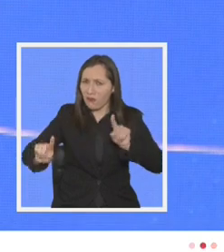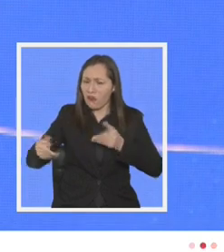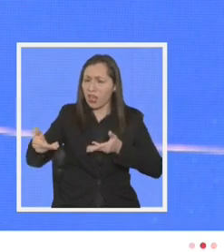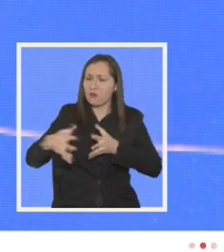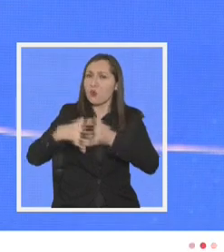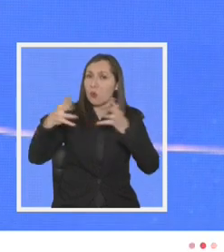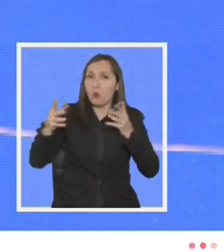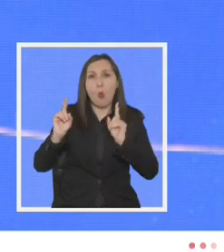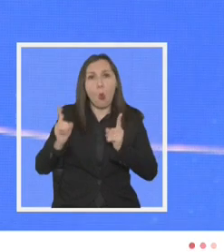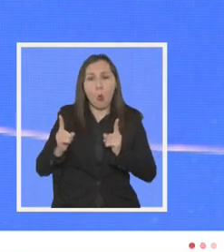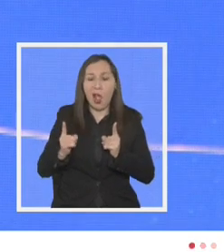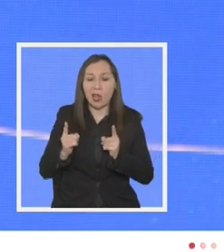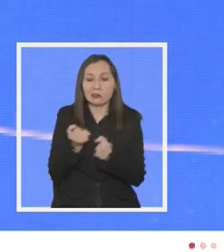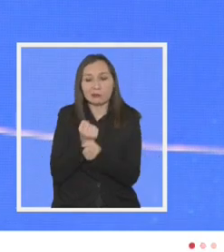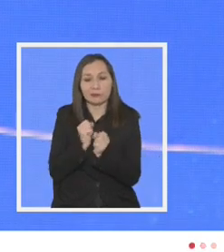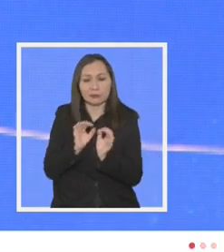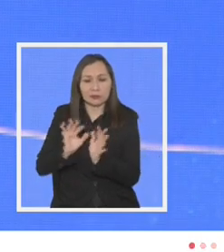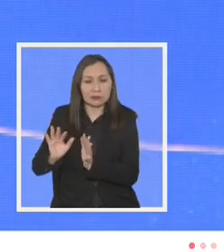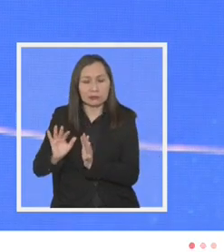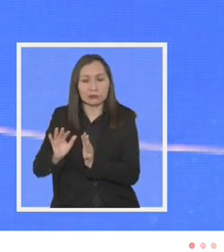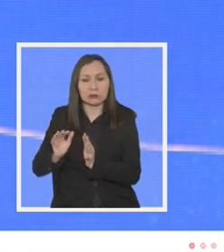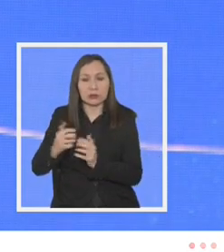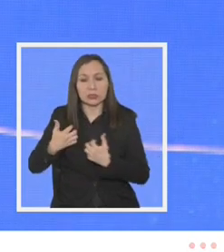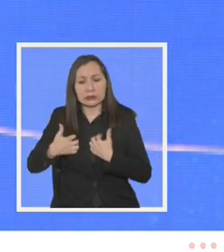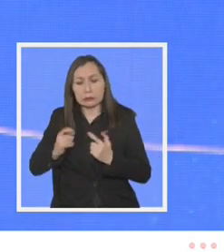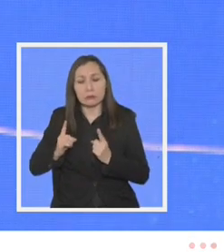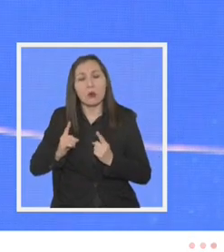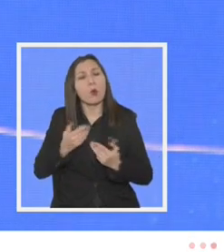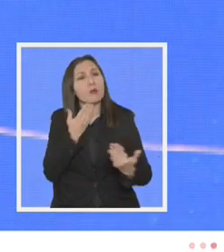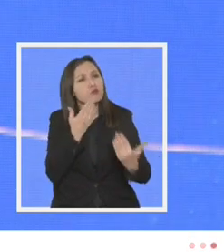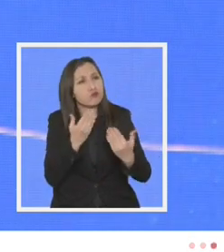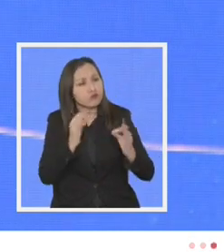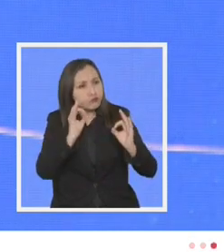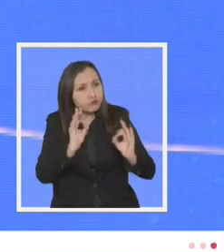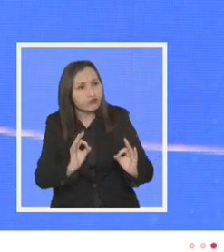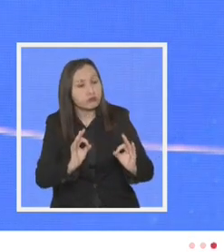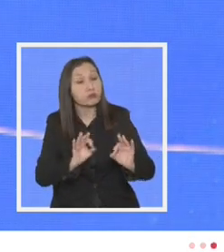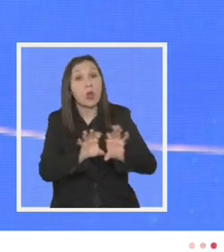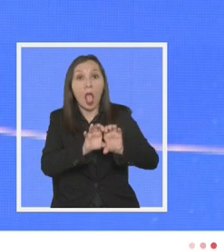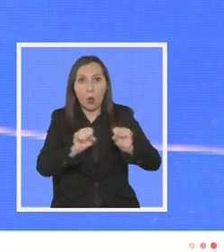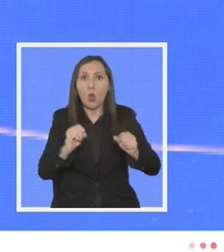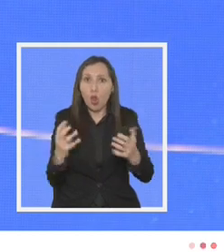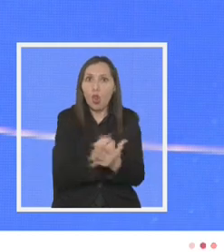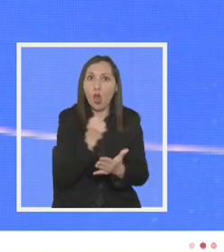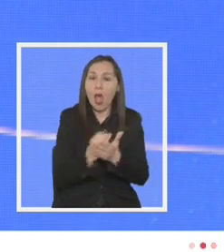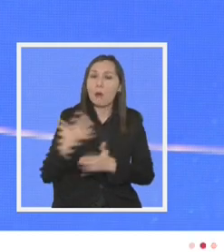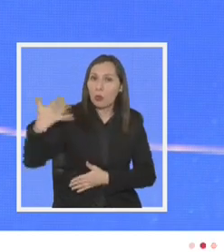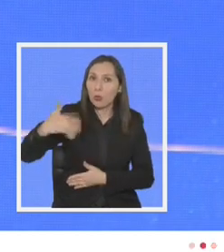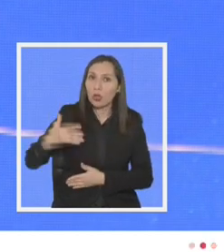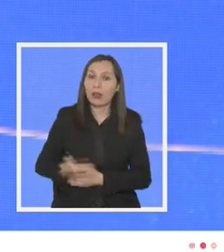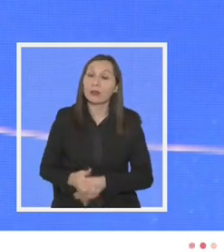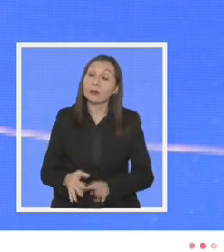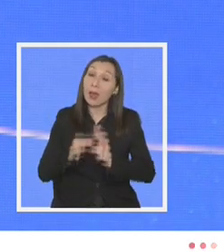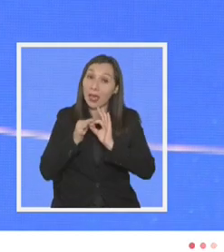supo dejar atrás las caricaturas y dialogar de buena fe y logramos acuerdos importantes y le doy las gracias por ello